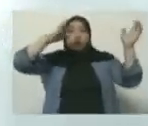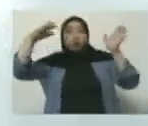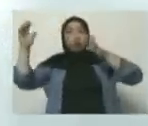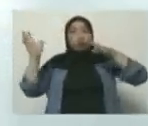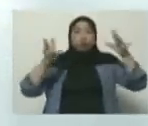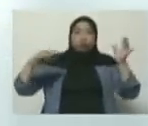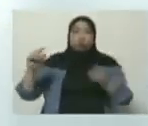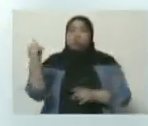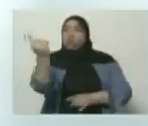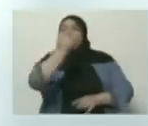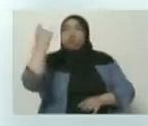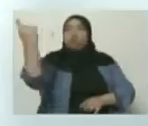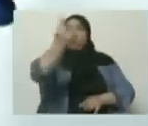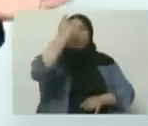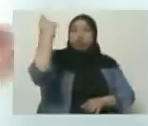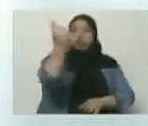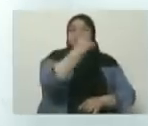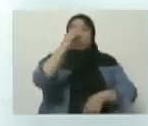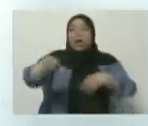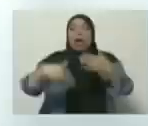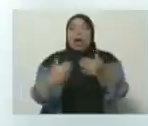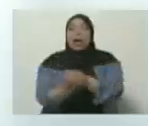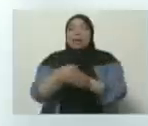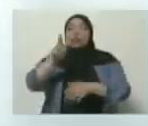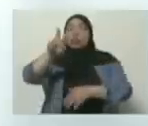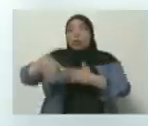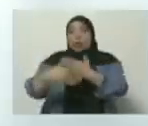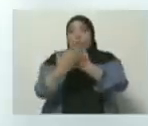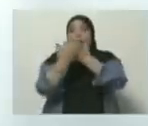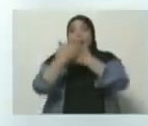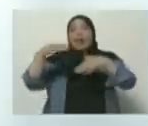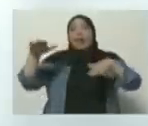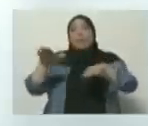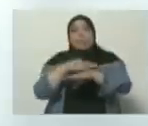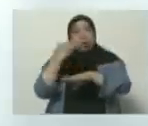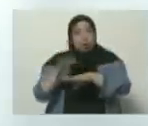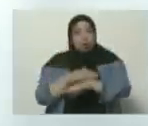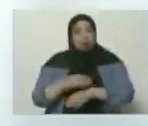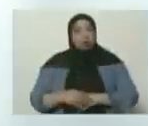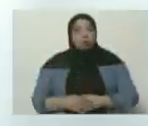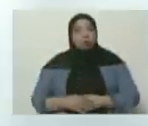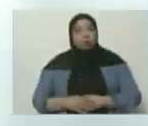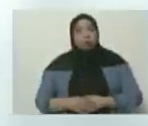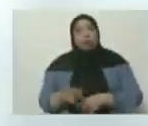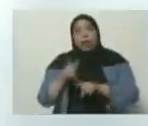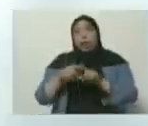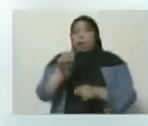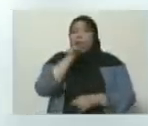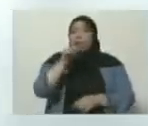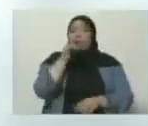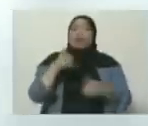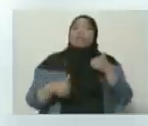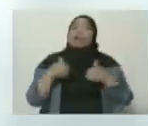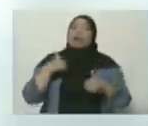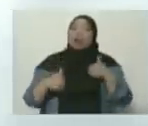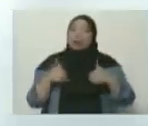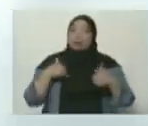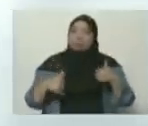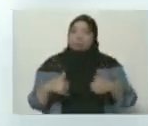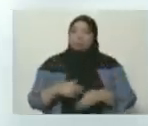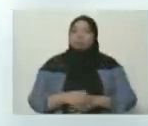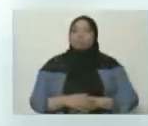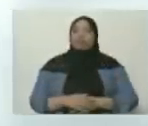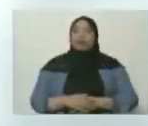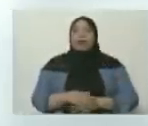las 2 de la mañana del día miércoles. Yo quisiera, almirante jefe, que usted compartiera parte de la información de la reunión que sostuvo con el